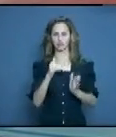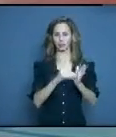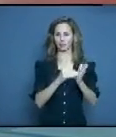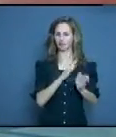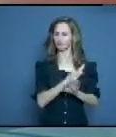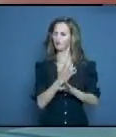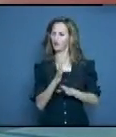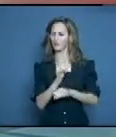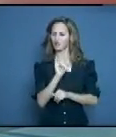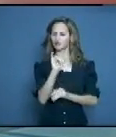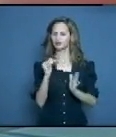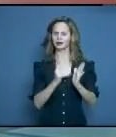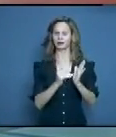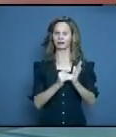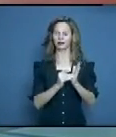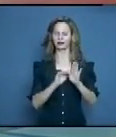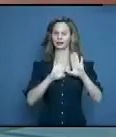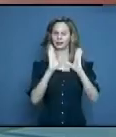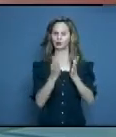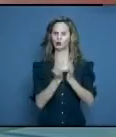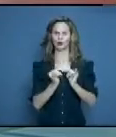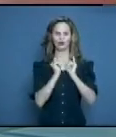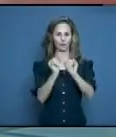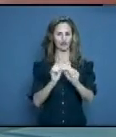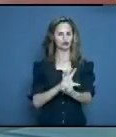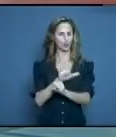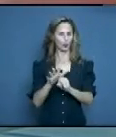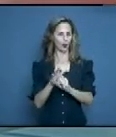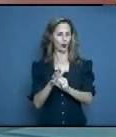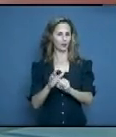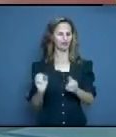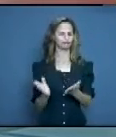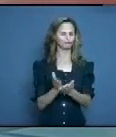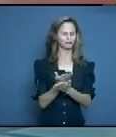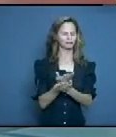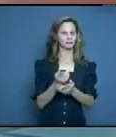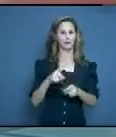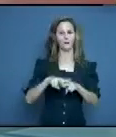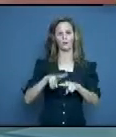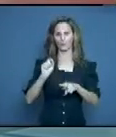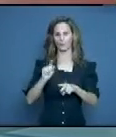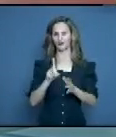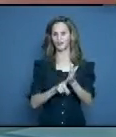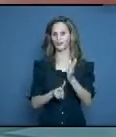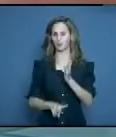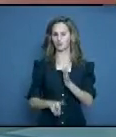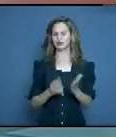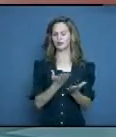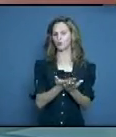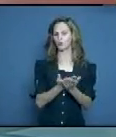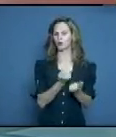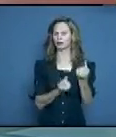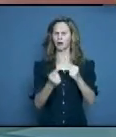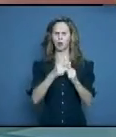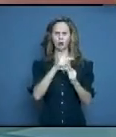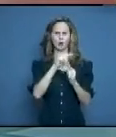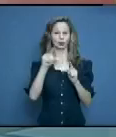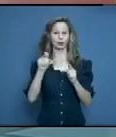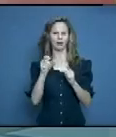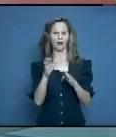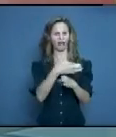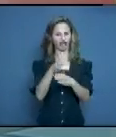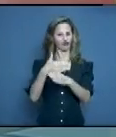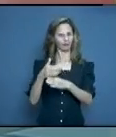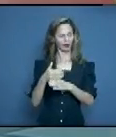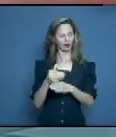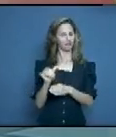con todo el acontecer del enfrentamiento a la COVID-19 en nuestra provincia. Tenemos hoy varias propuestas, a actualidad estará también la doctora